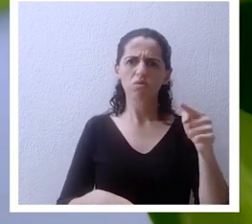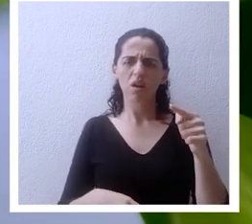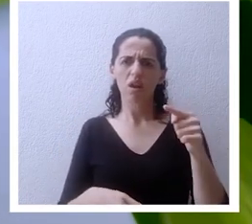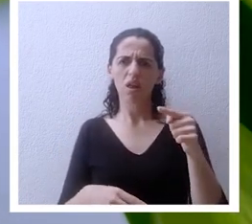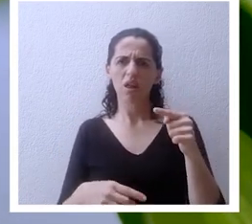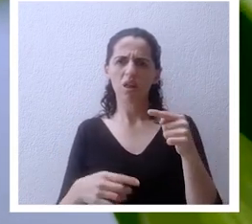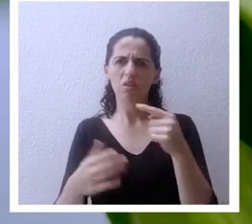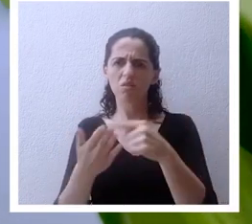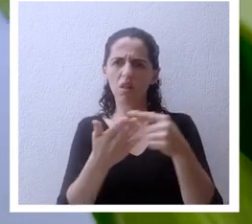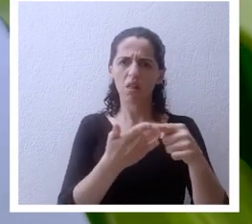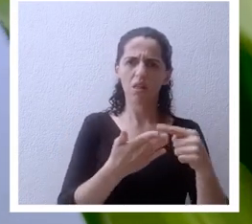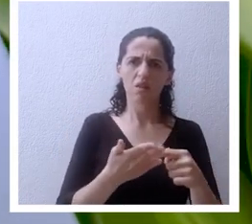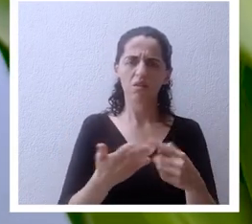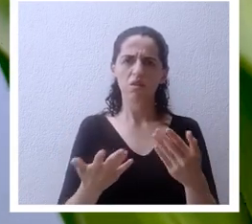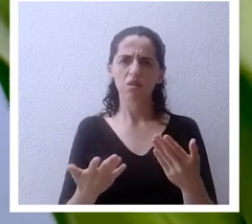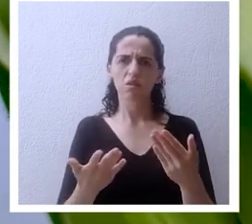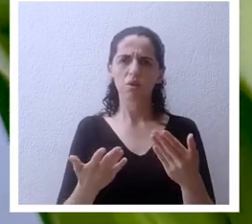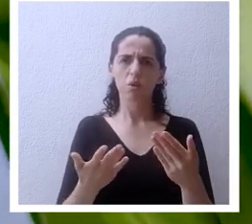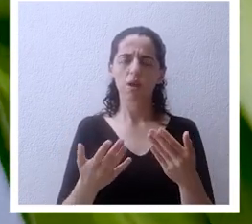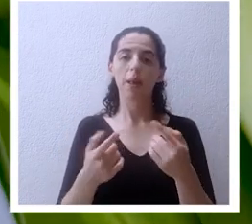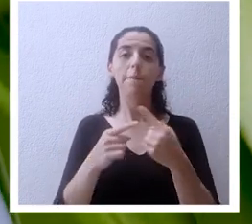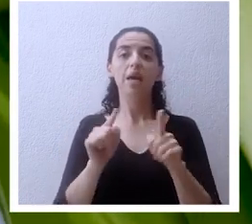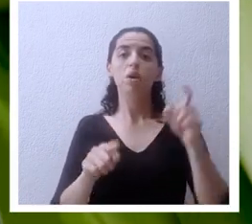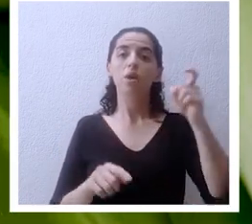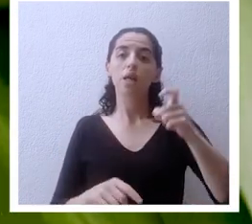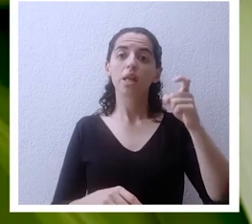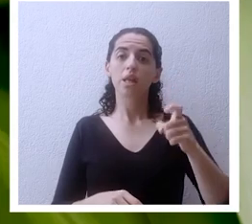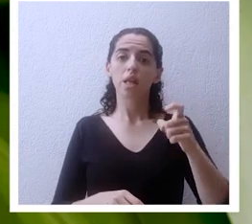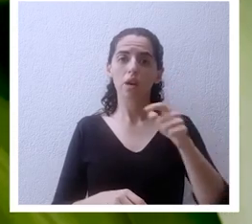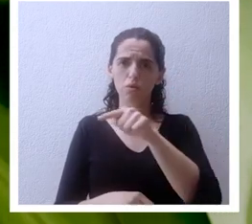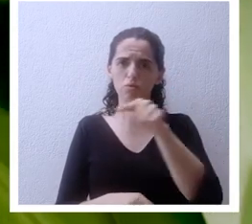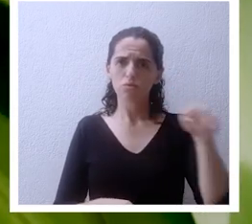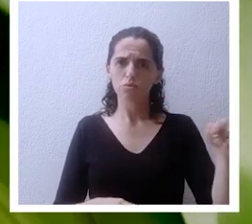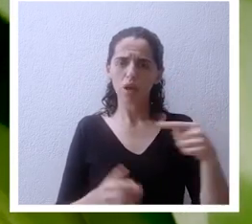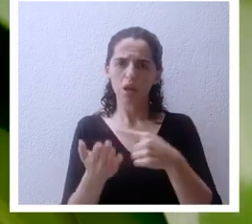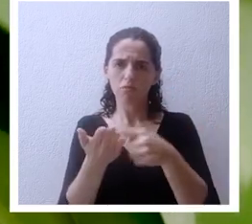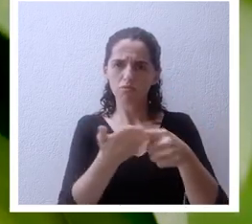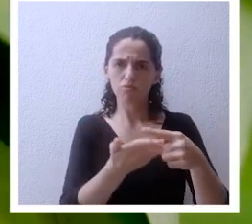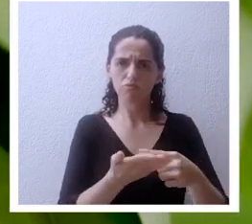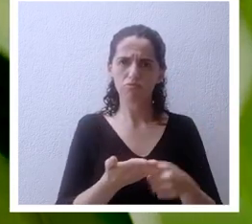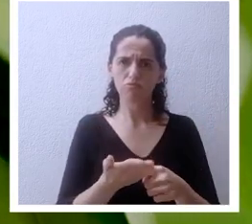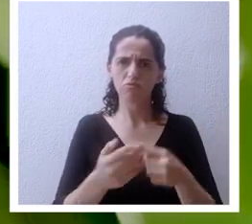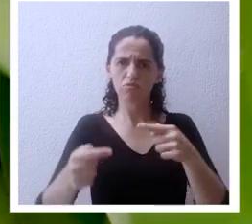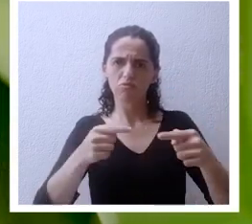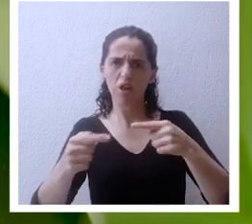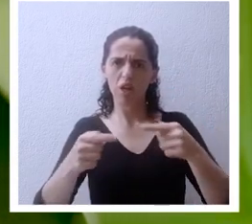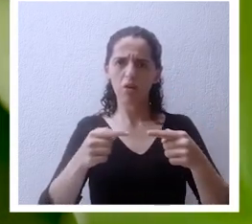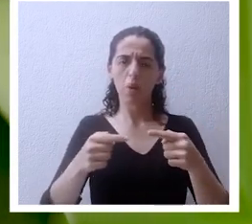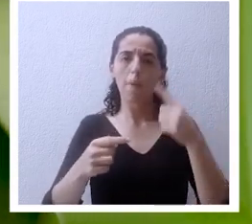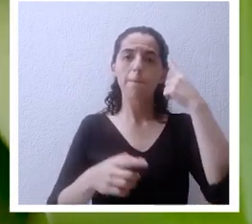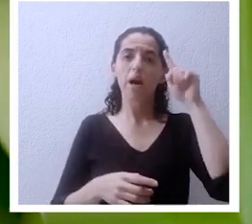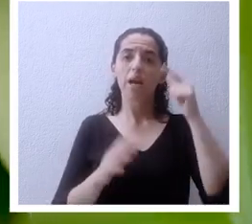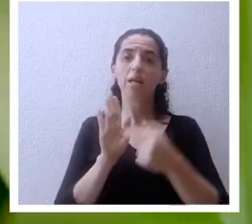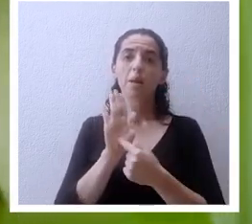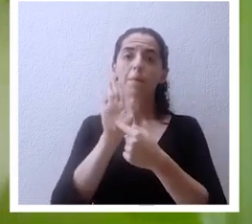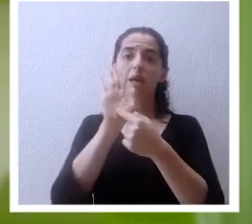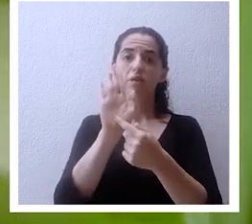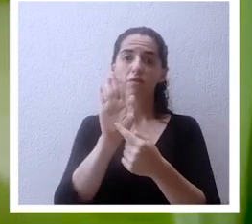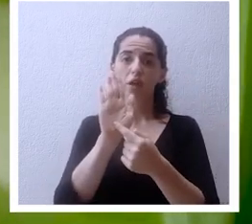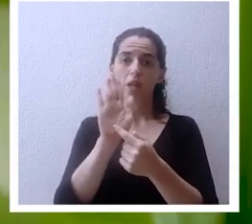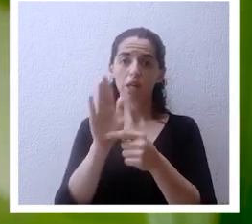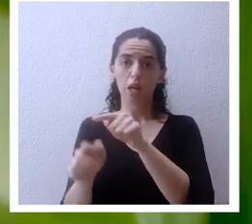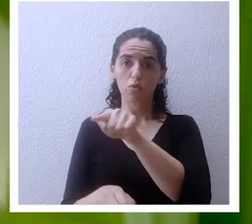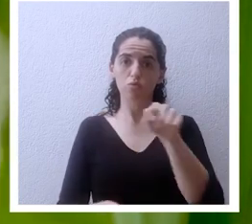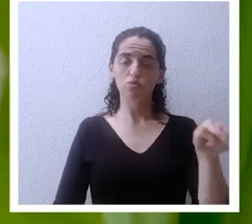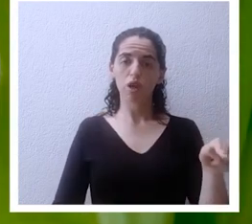creo porque es preciso que entre vosotros haya disensiones para que se hagan manifiestos entre vosotros los que son